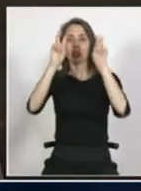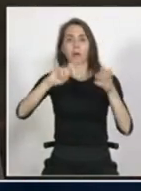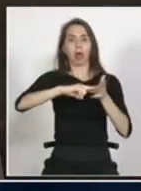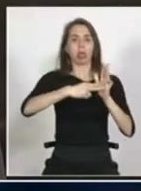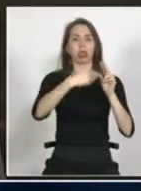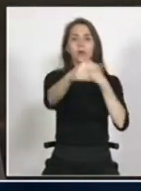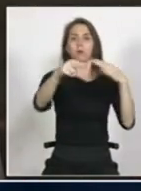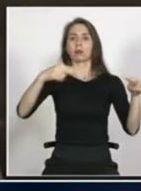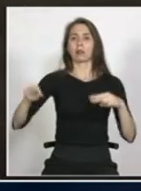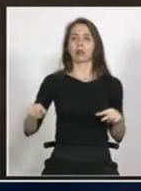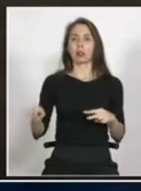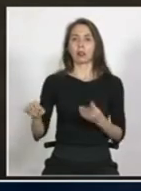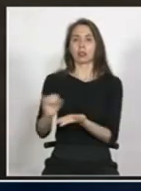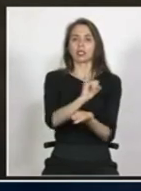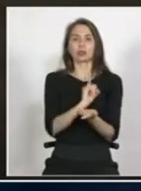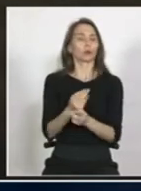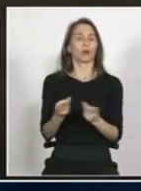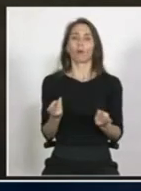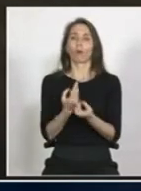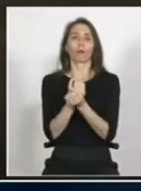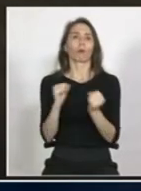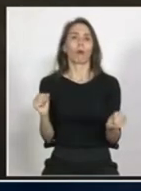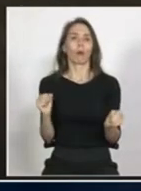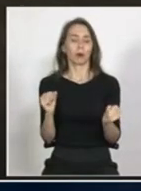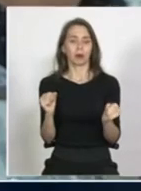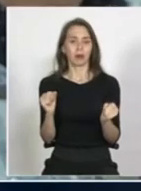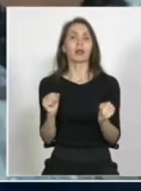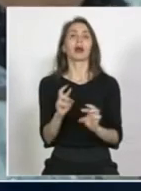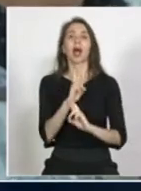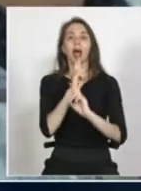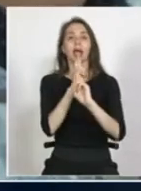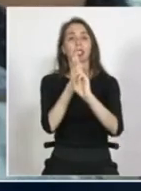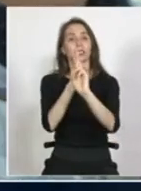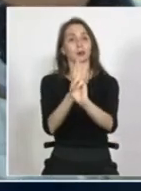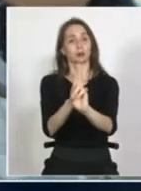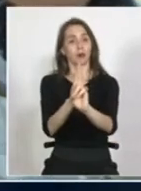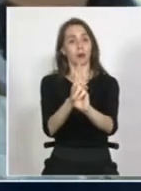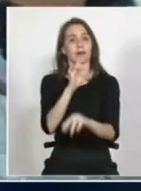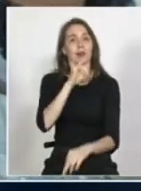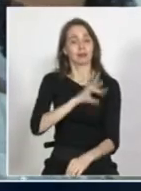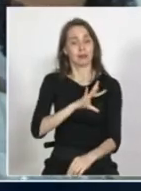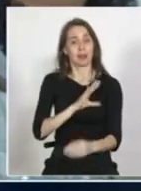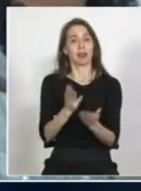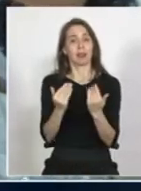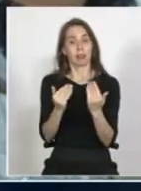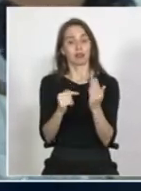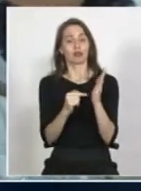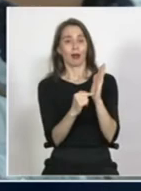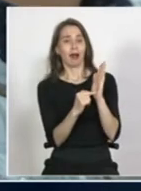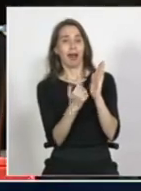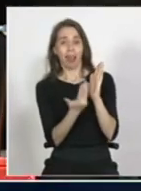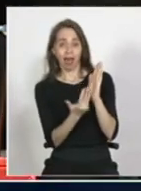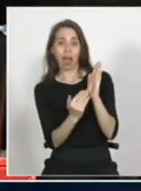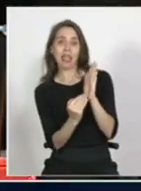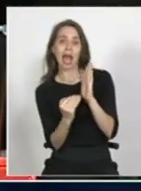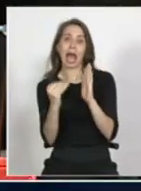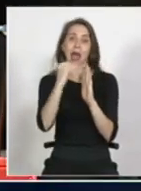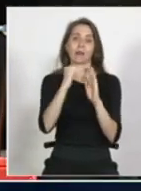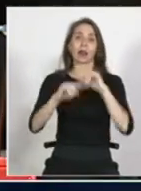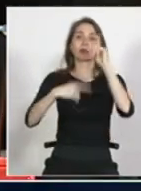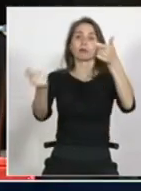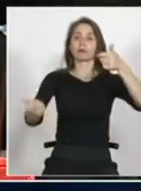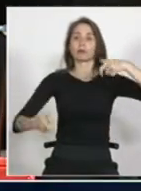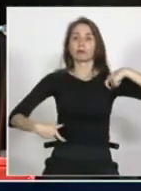público y eso no puede ser. Y en este caso, yo creo que esa es la respuesta, que nosotros debemos avanzar en lo que hoy día tenemos y esperar que un próximo gobierno